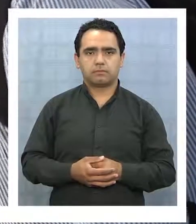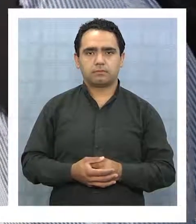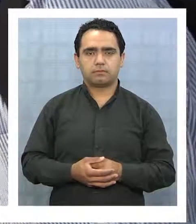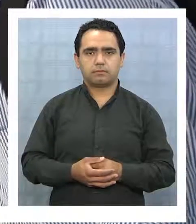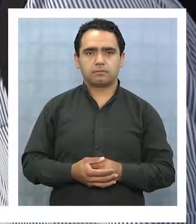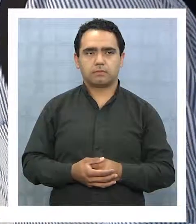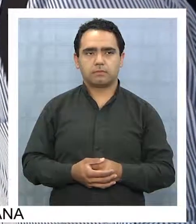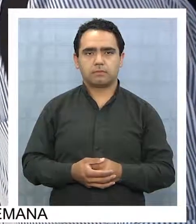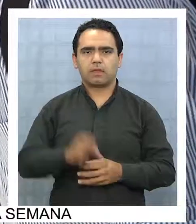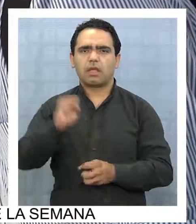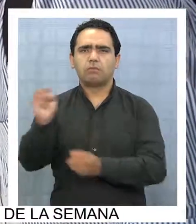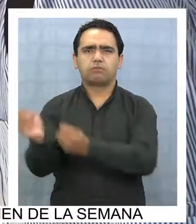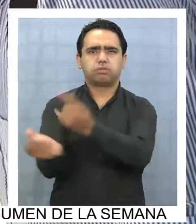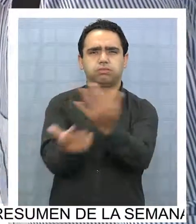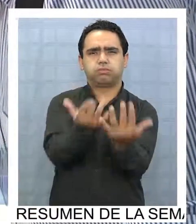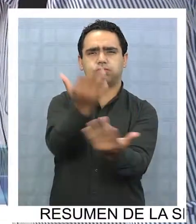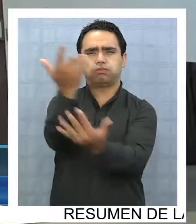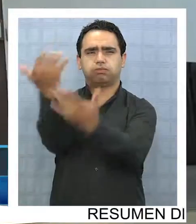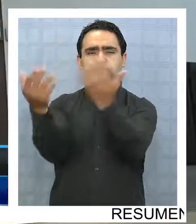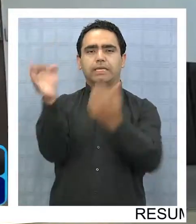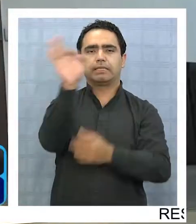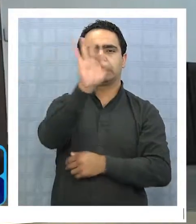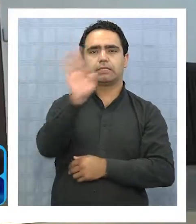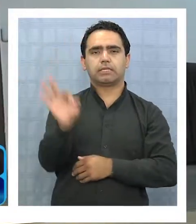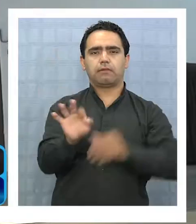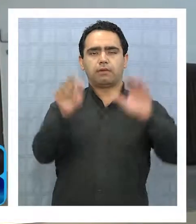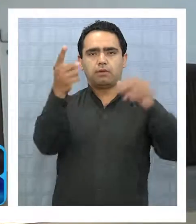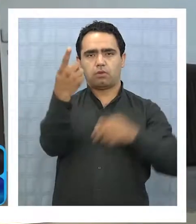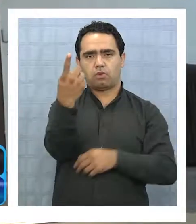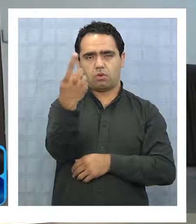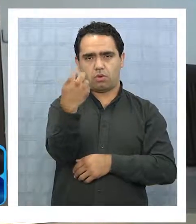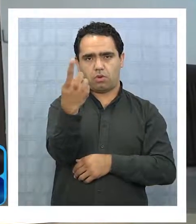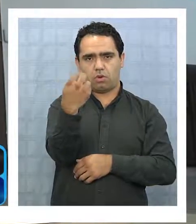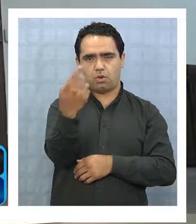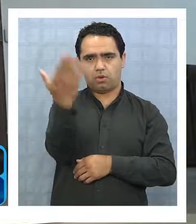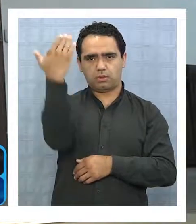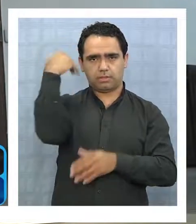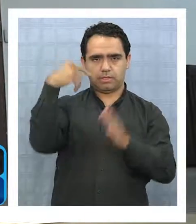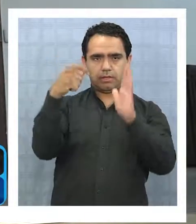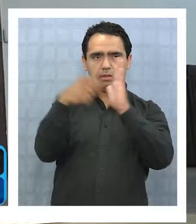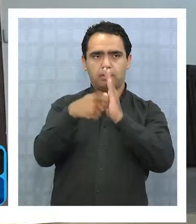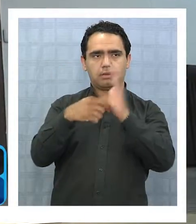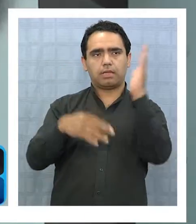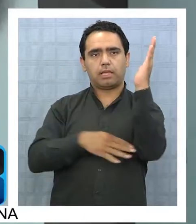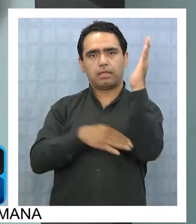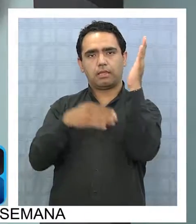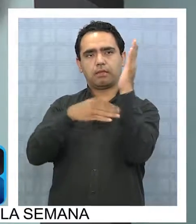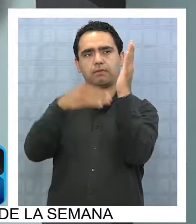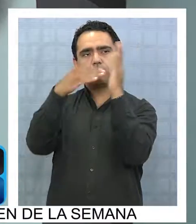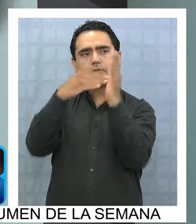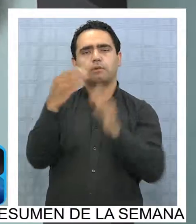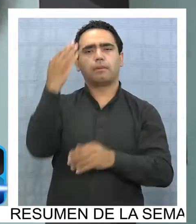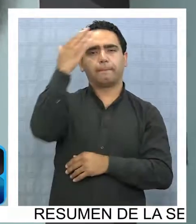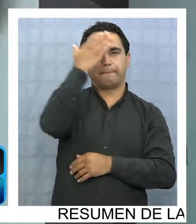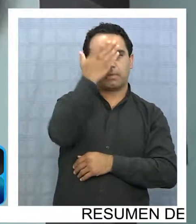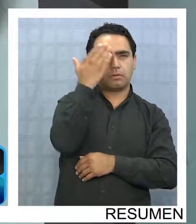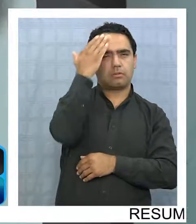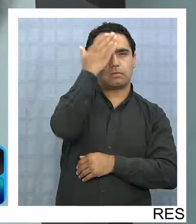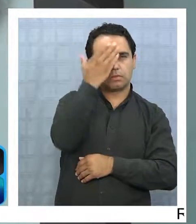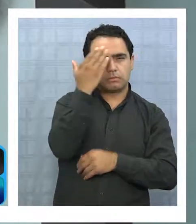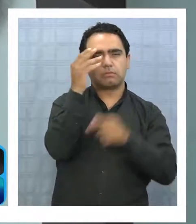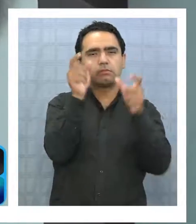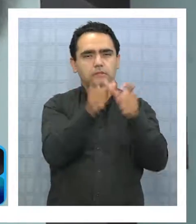El incendio ocurrido el pasado sábado 11 en el sexto piso del edificio urbano volvió a sembrar la preocupación entre los residentes del inmueble